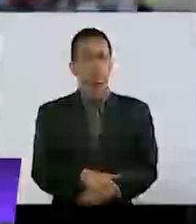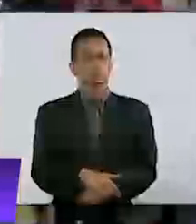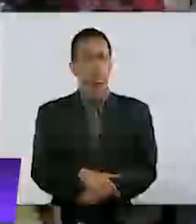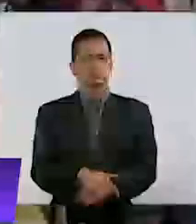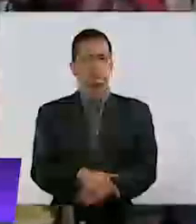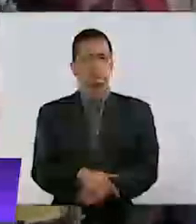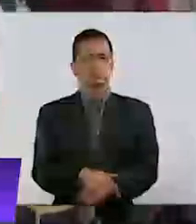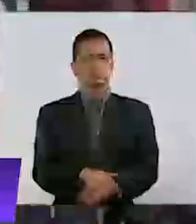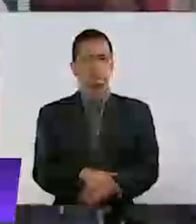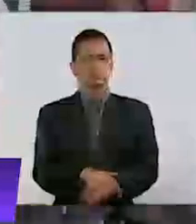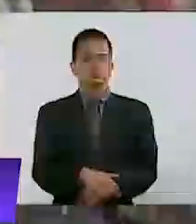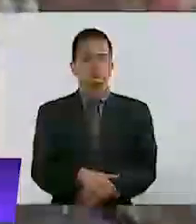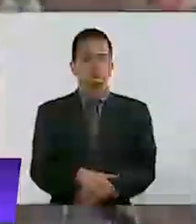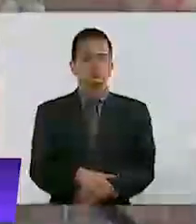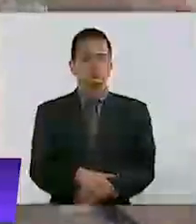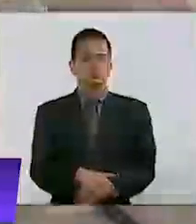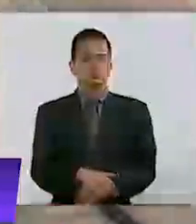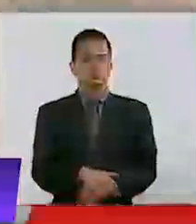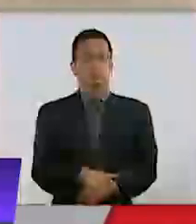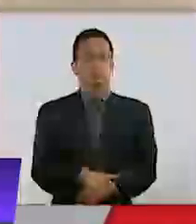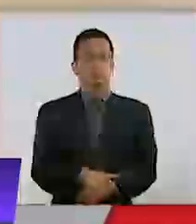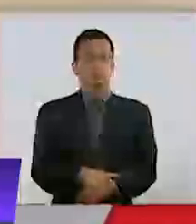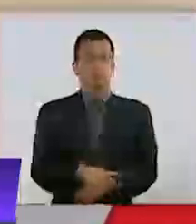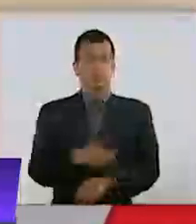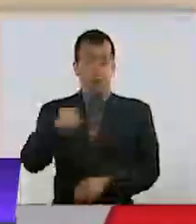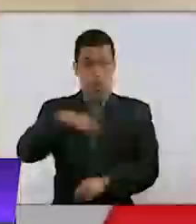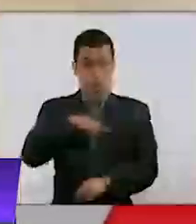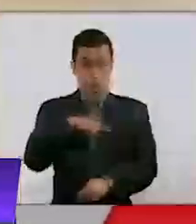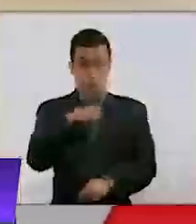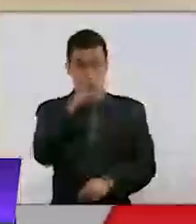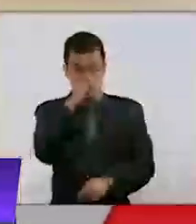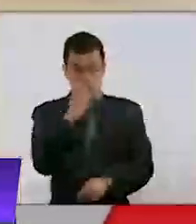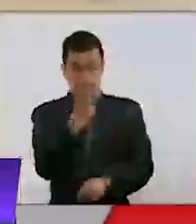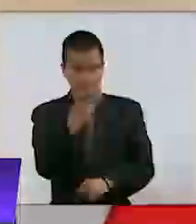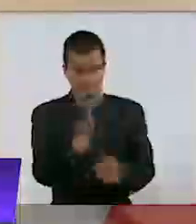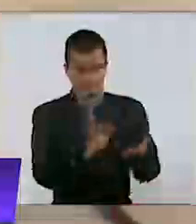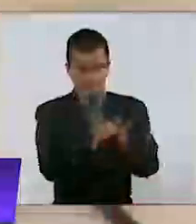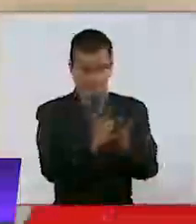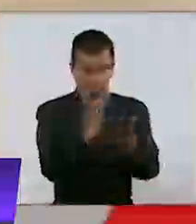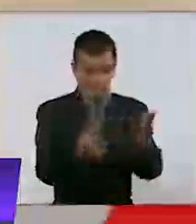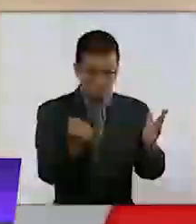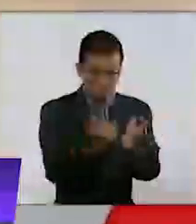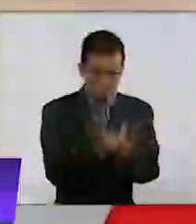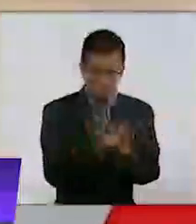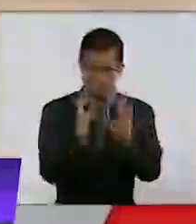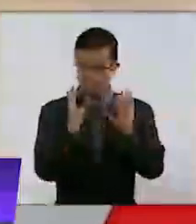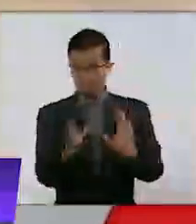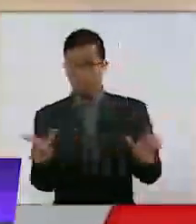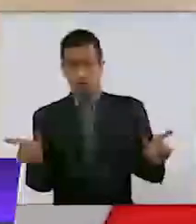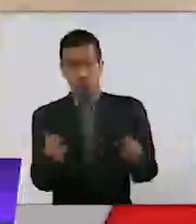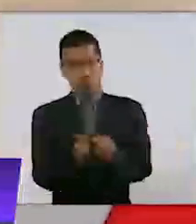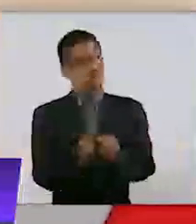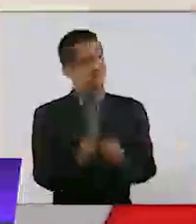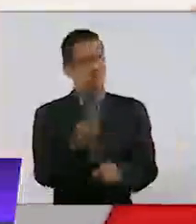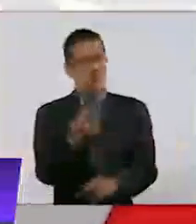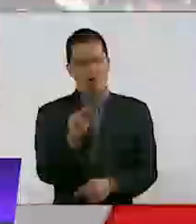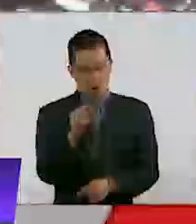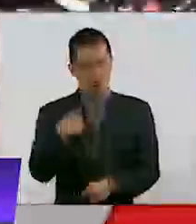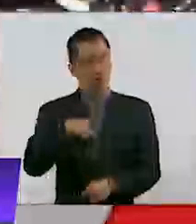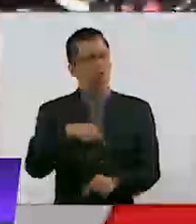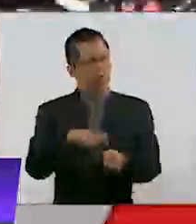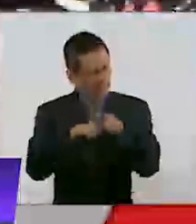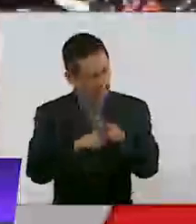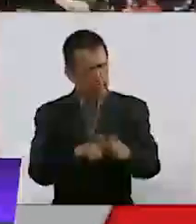Nosotras no agotamos la lucha con la aprobación. Para nosotras se va a agotar la lucha hasta que no haya una víctima más de esta violencia.